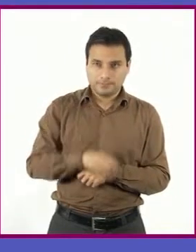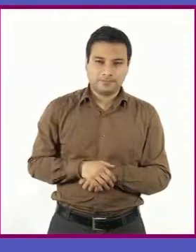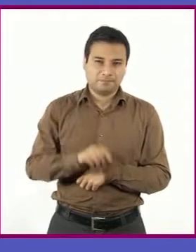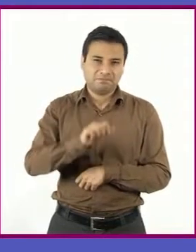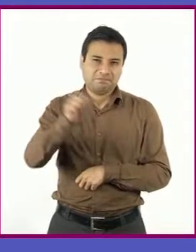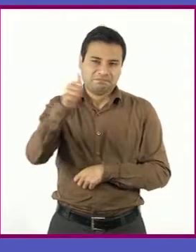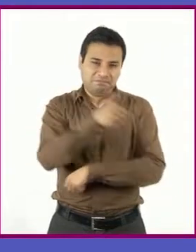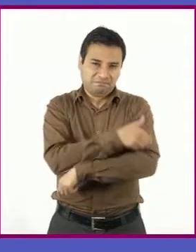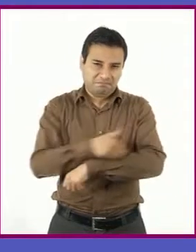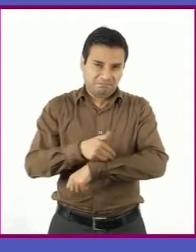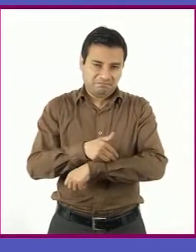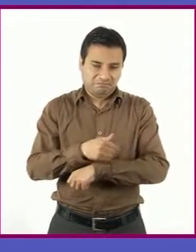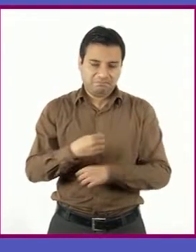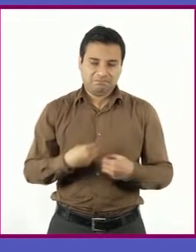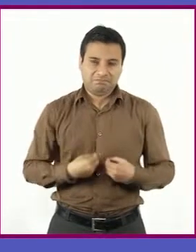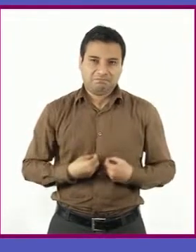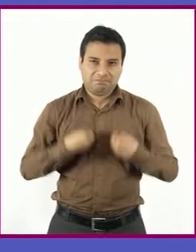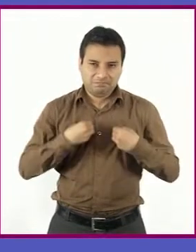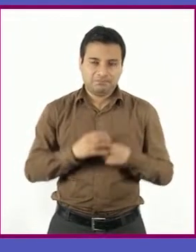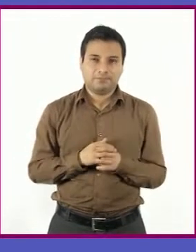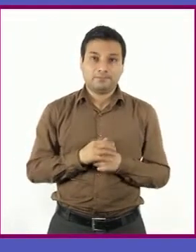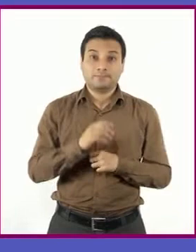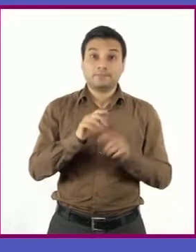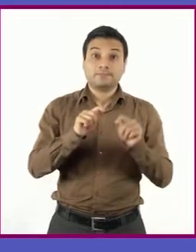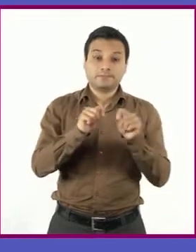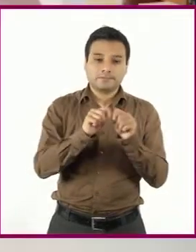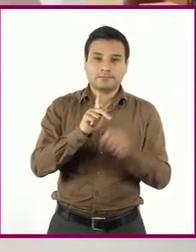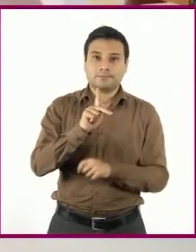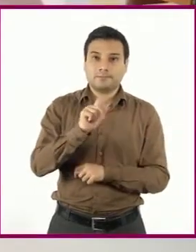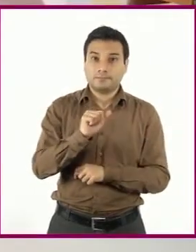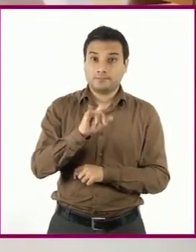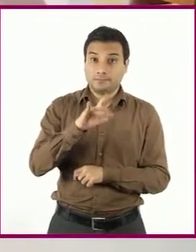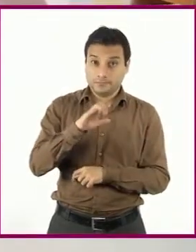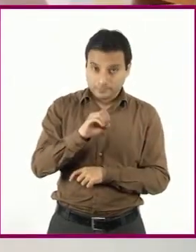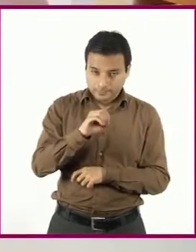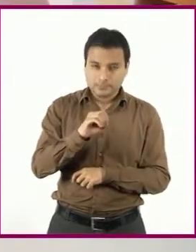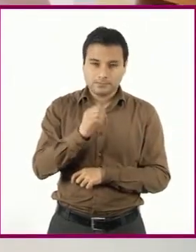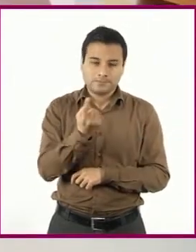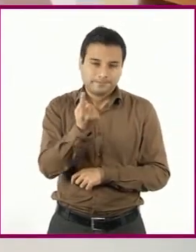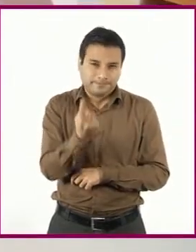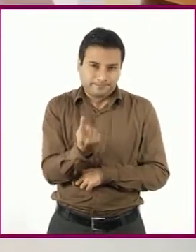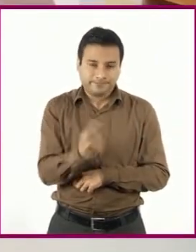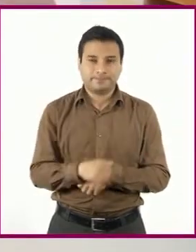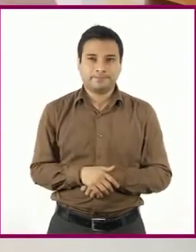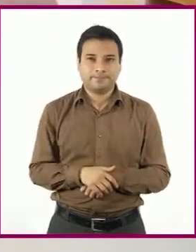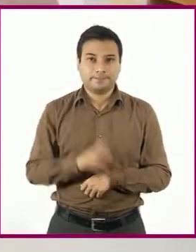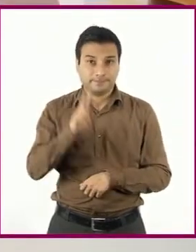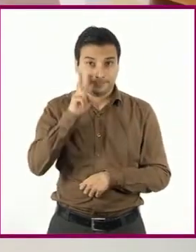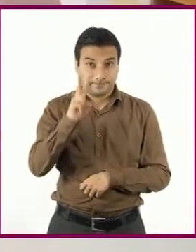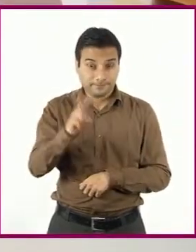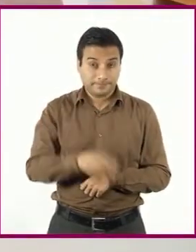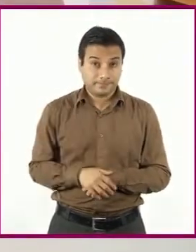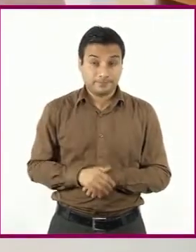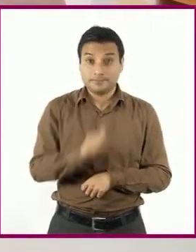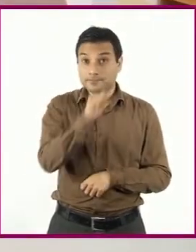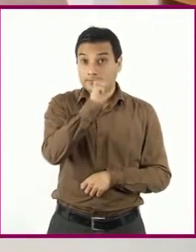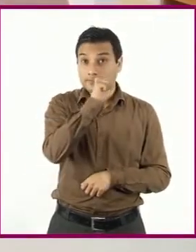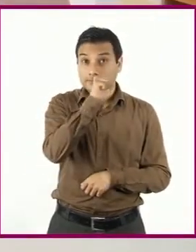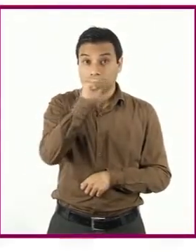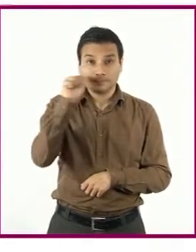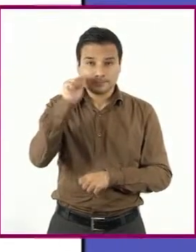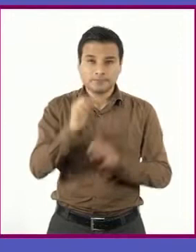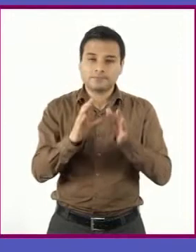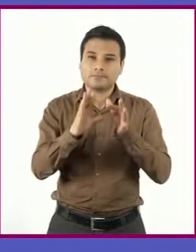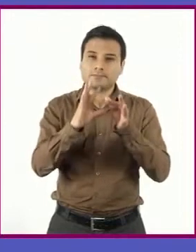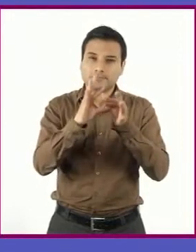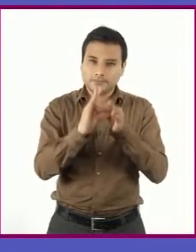su familia, y Pablo Juárez era un menor de edad. Como pueden percatarse, Benito Juárez da cuenta